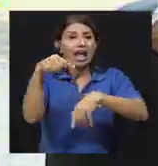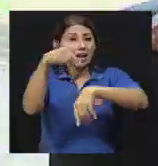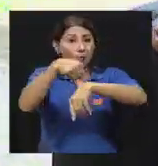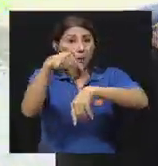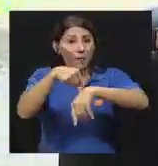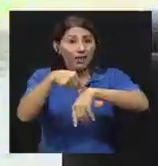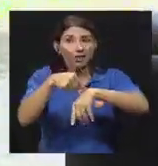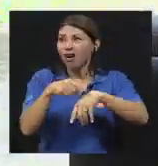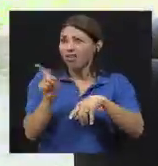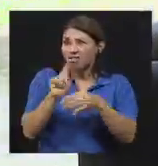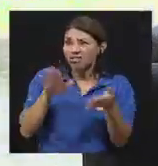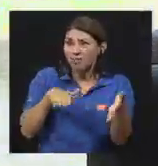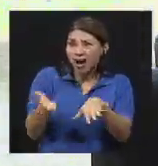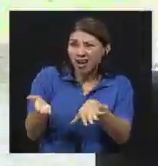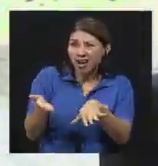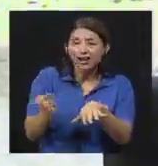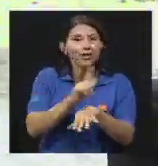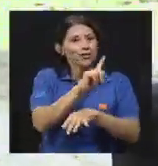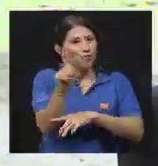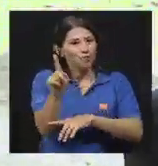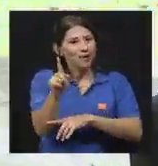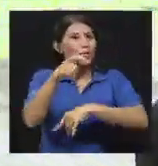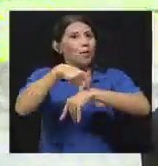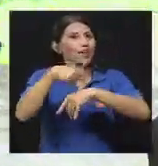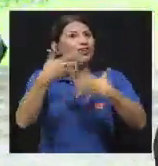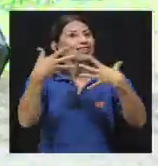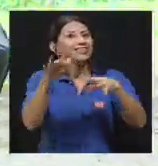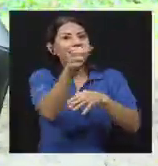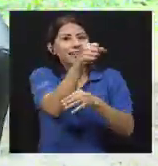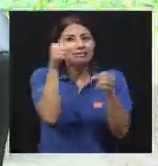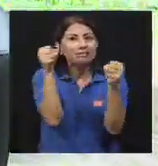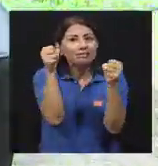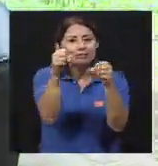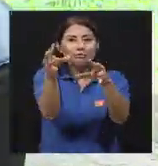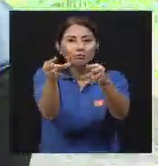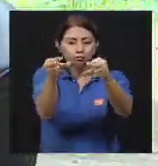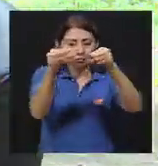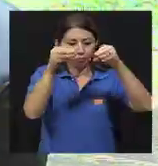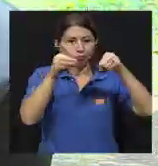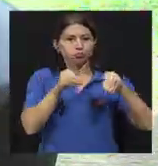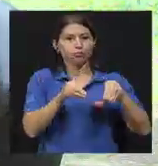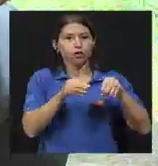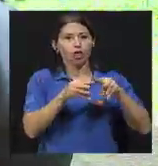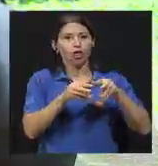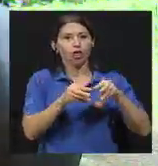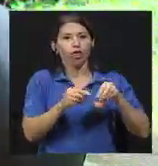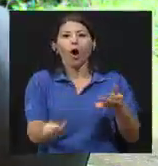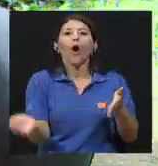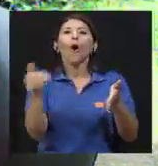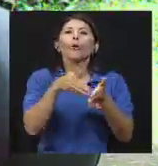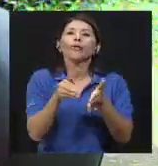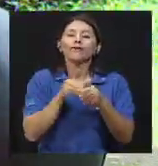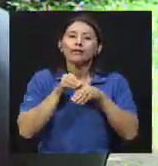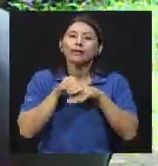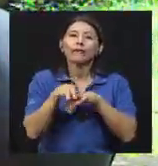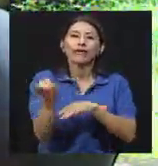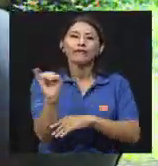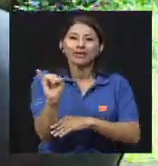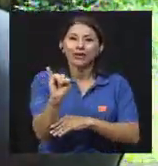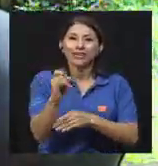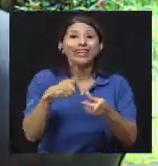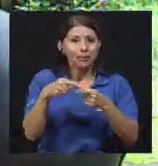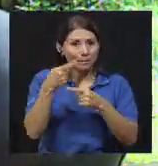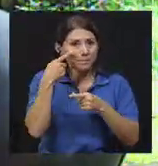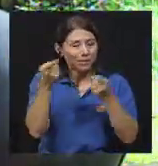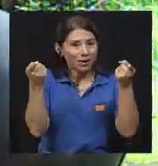momento en yo descongelo, no se mueren. En el momento en que yo descongelo, ellos vuelven a ser infecciosos. Entonces, por ejemplo, es uno de los problemas que